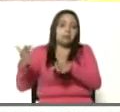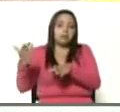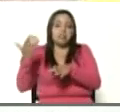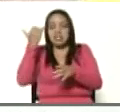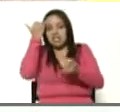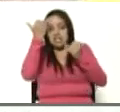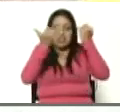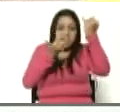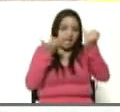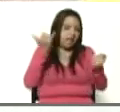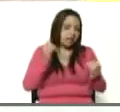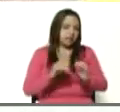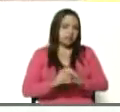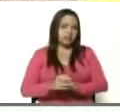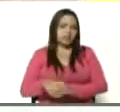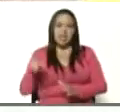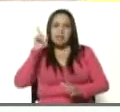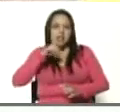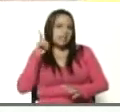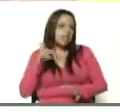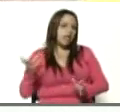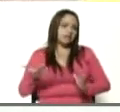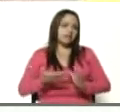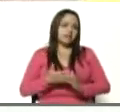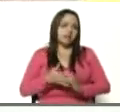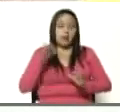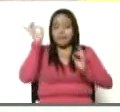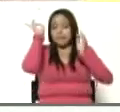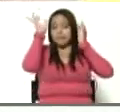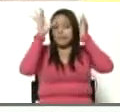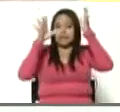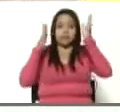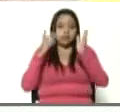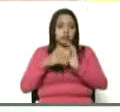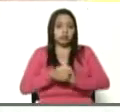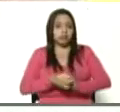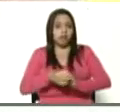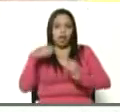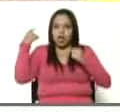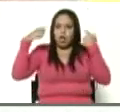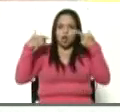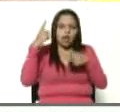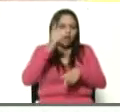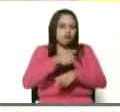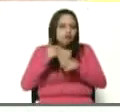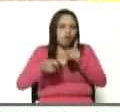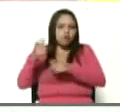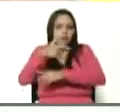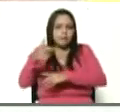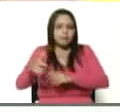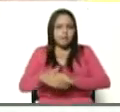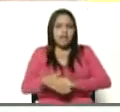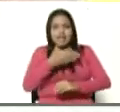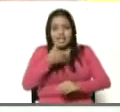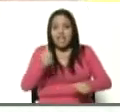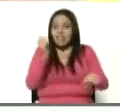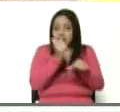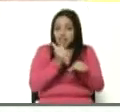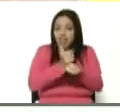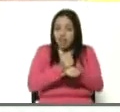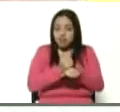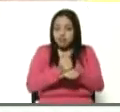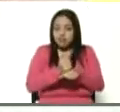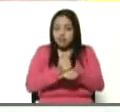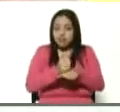ilusiones, las fantasías psicópatas de alguno, el que quiera trabajar con los pies